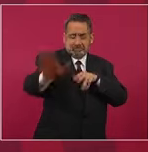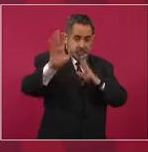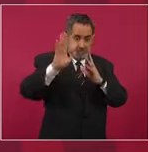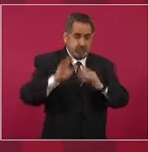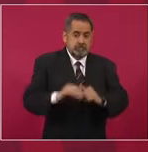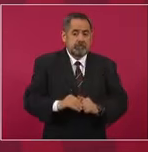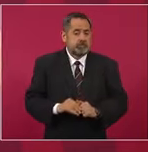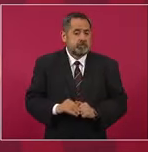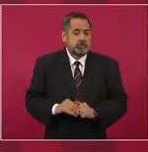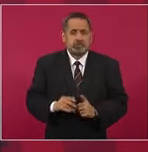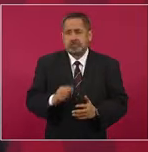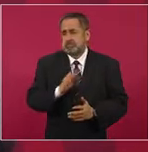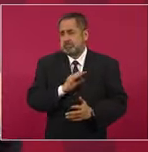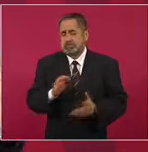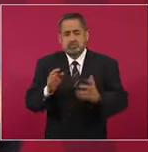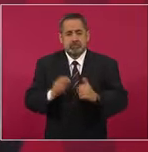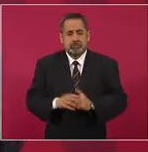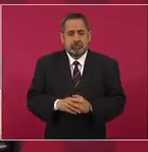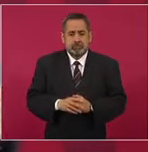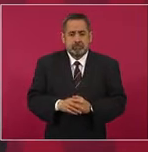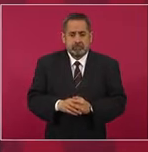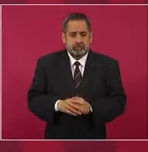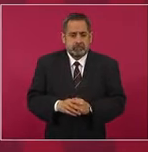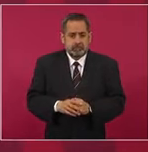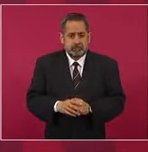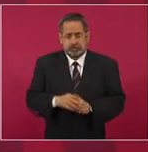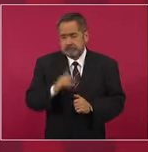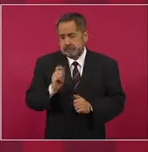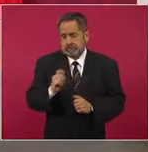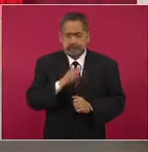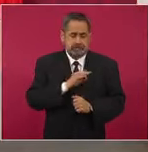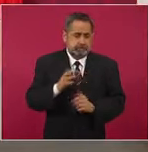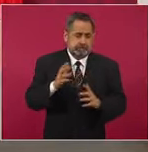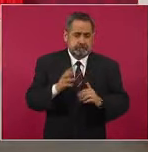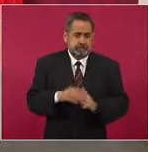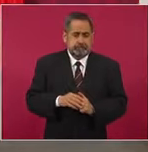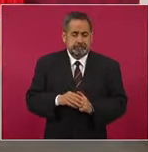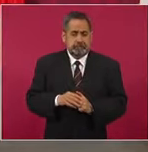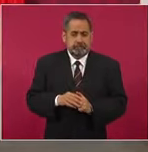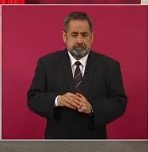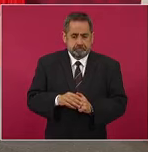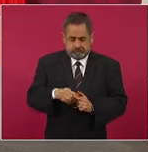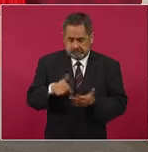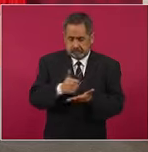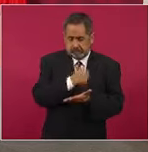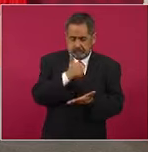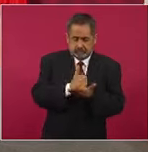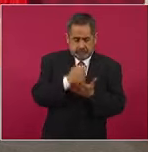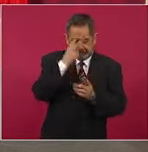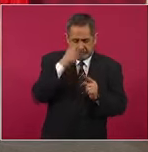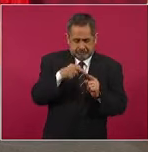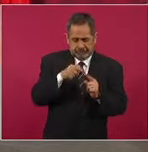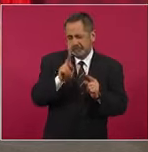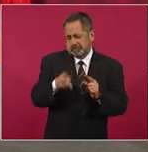Es como ir de la Ciudad de México